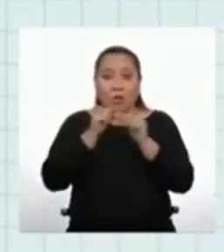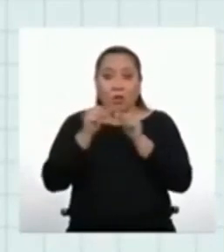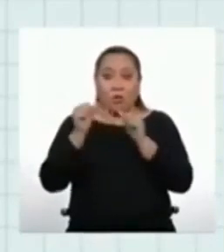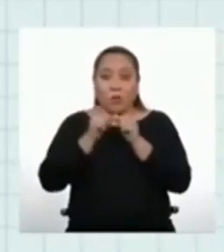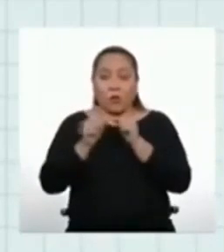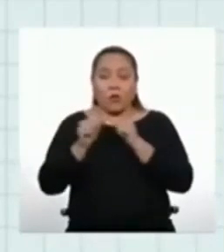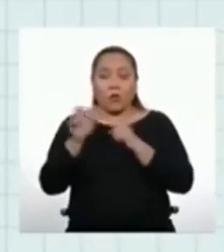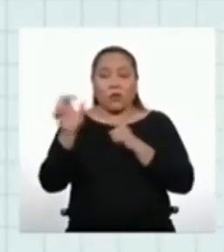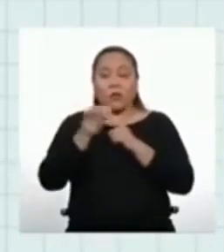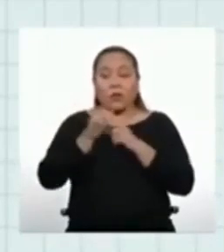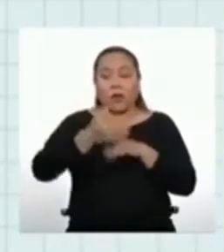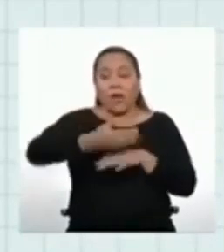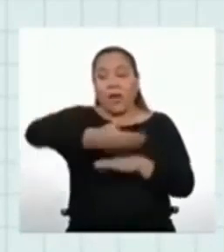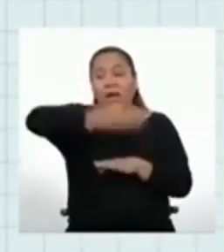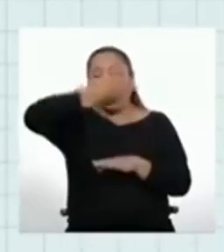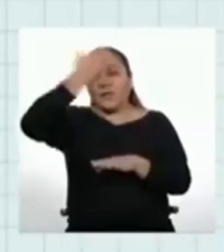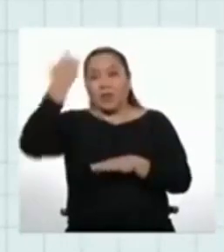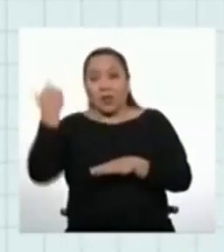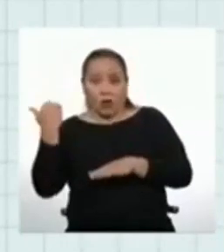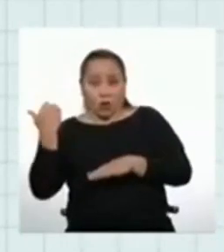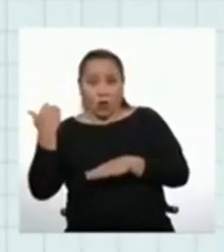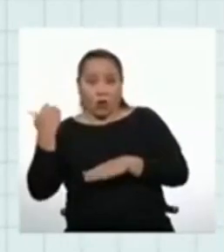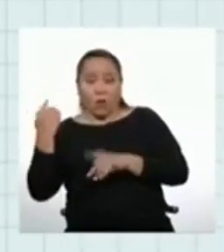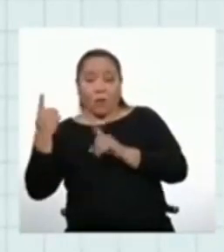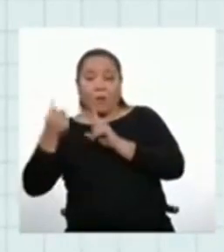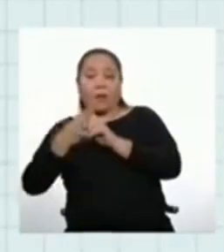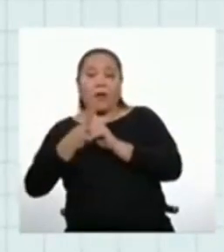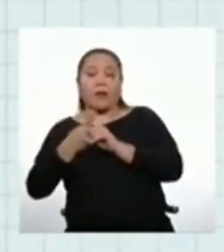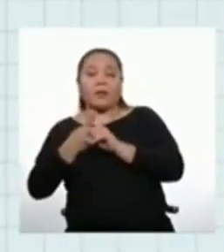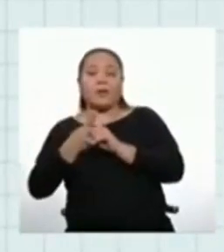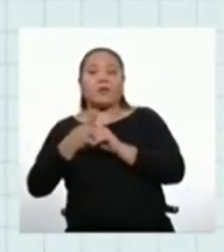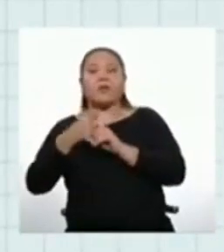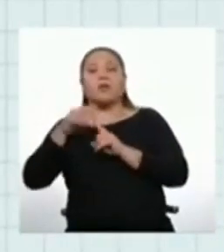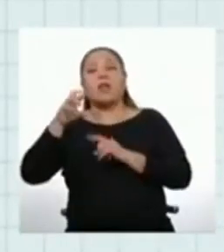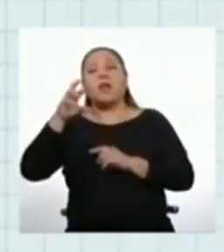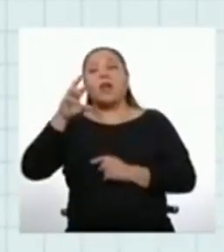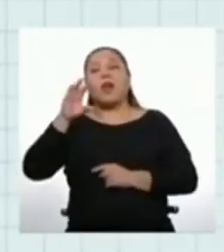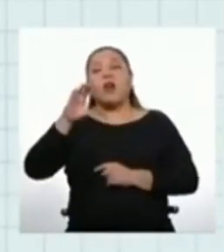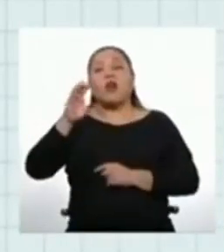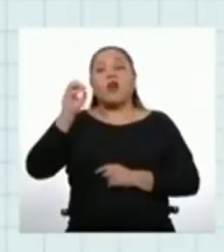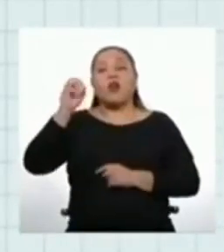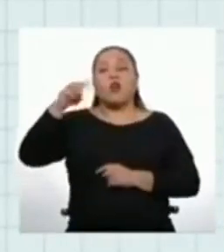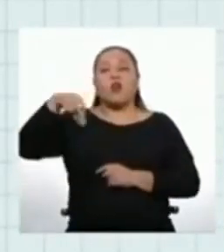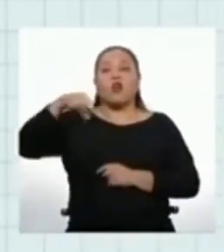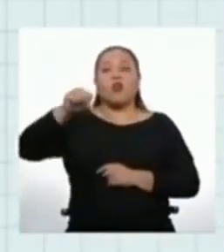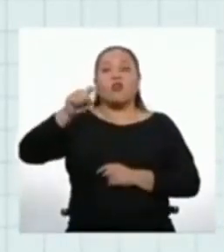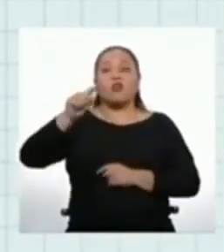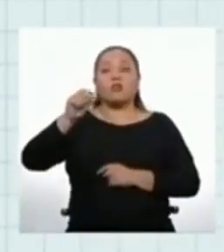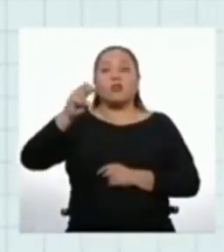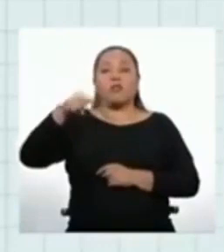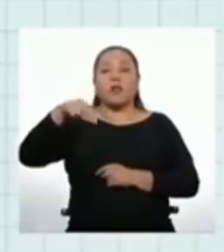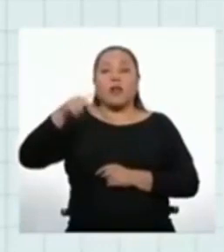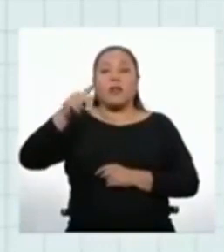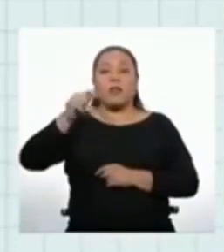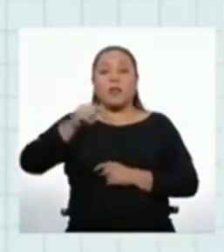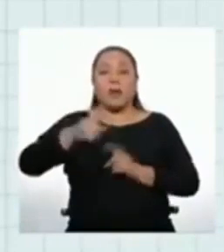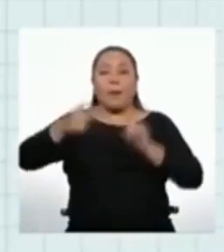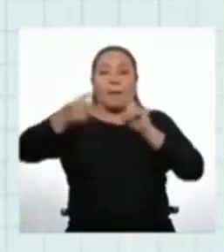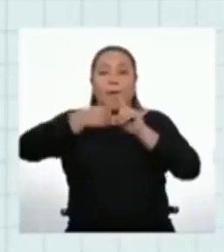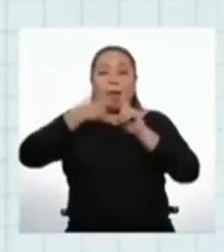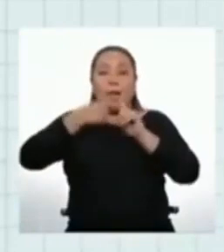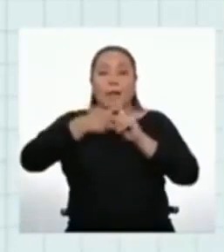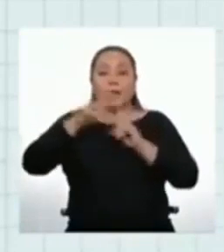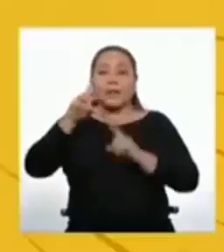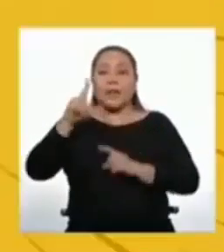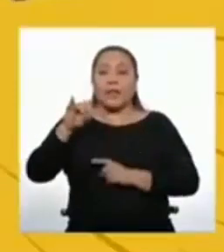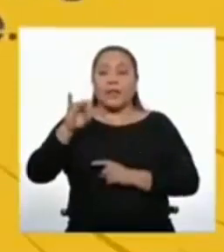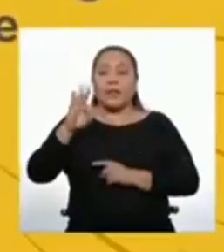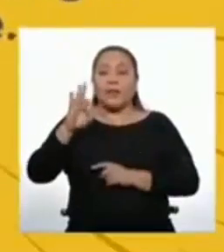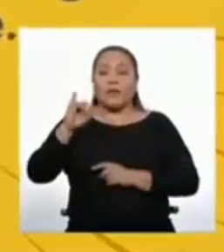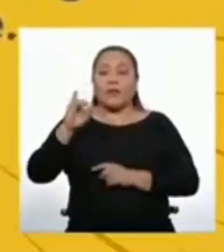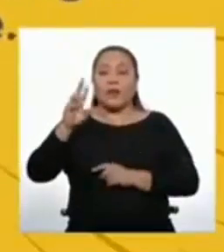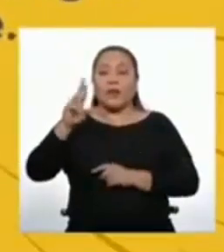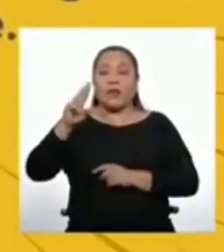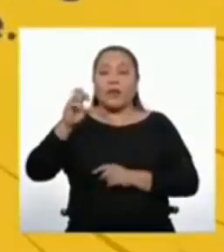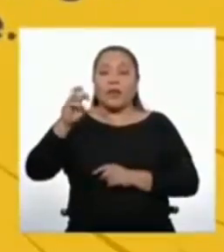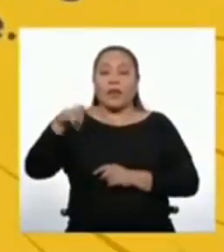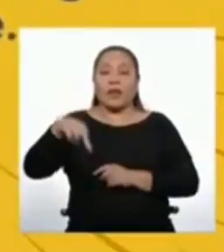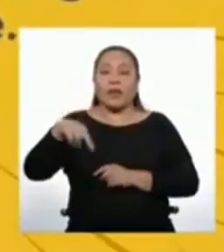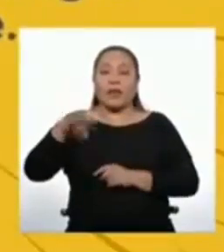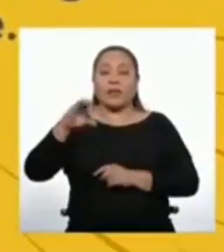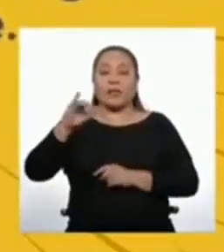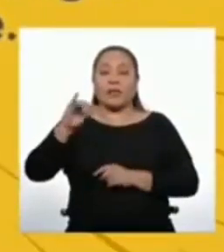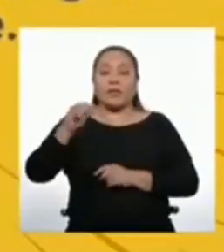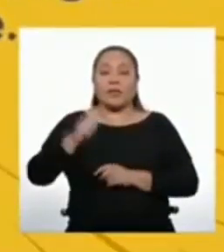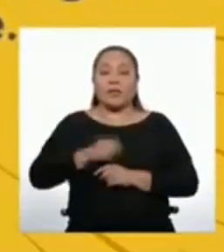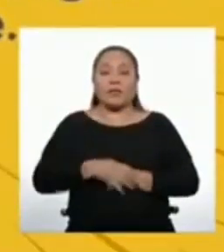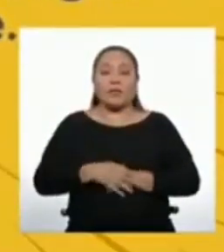número anterior más una cantidad constante. A esta cantidad la denominamos diferencia. ¿Y qué quiere